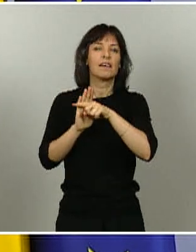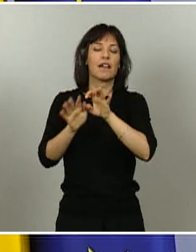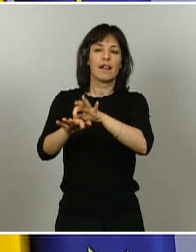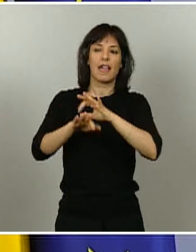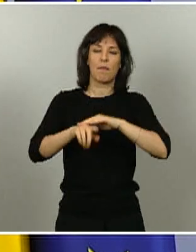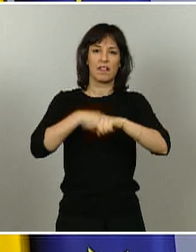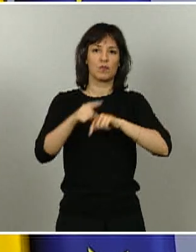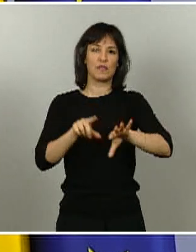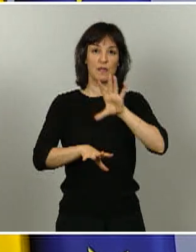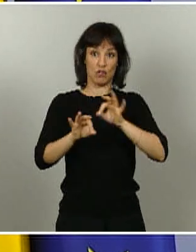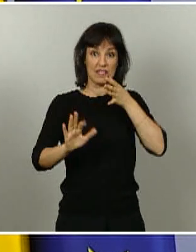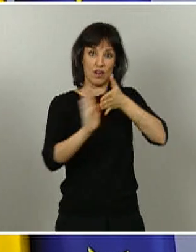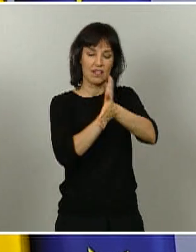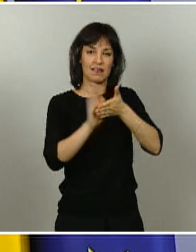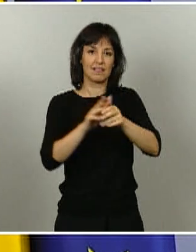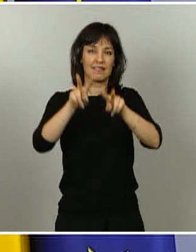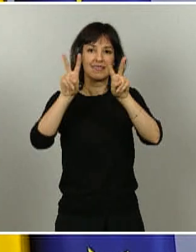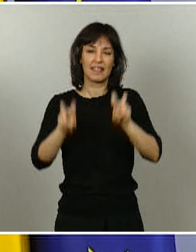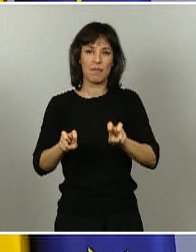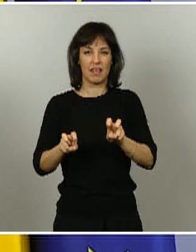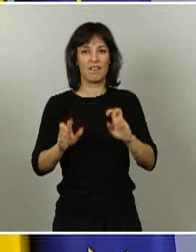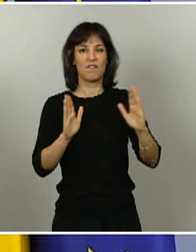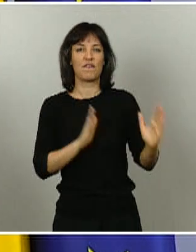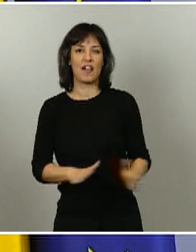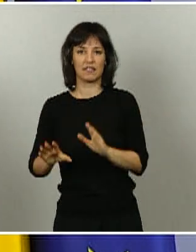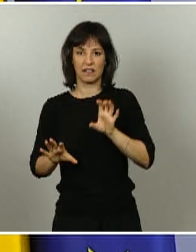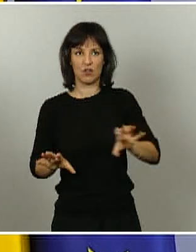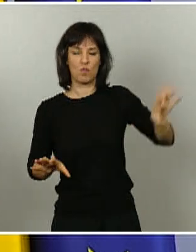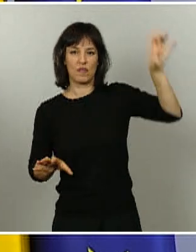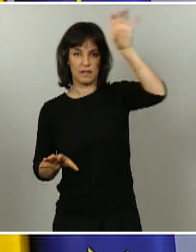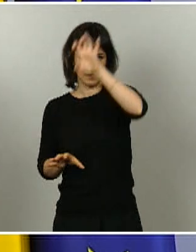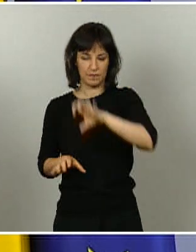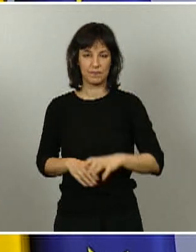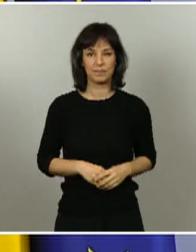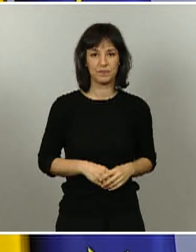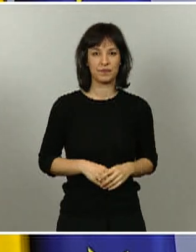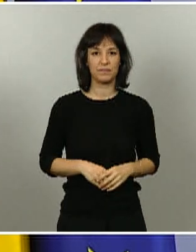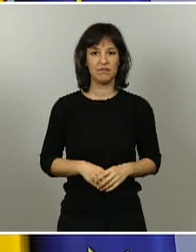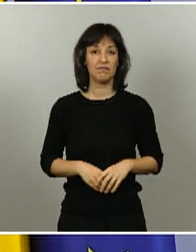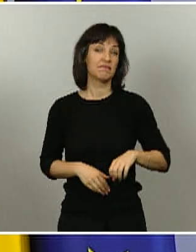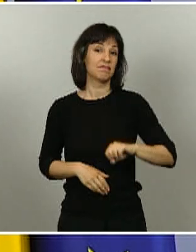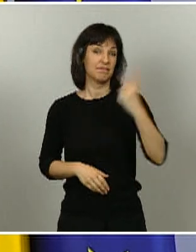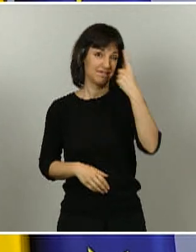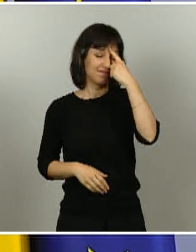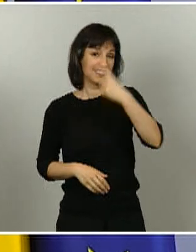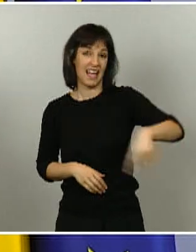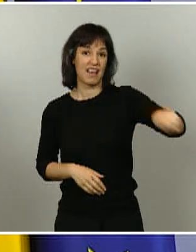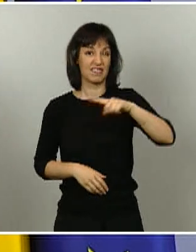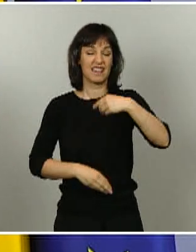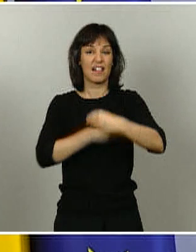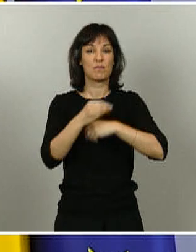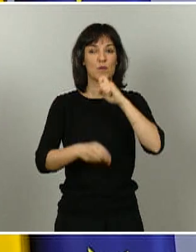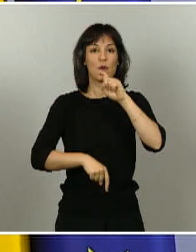respecto al progreso de fase de las distintas unidades territoriales. En primer lugar, saben ustedes que esto lo hacemos en base a las peticiones